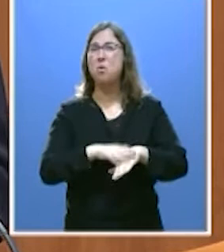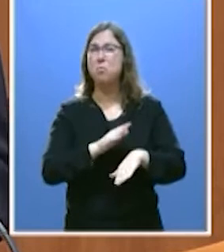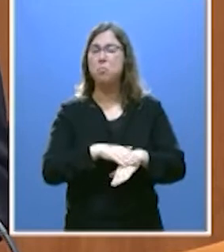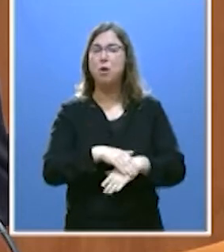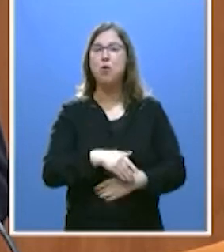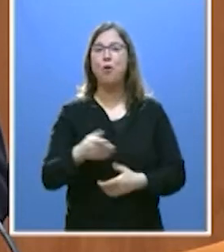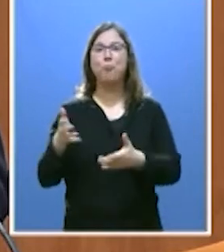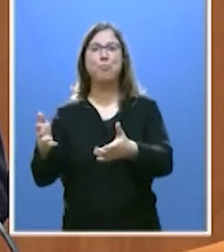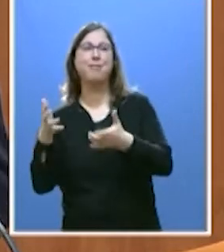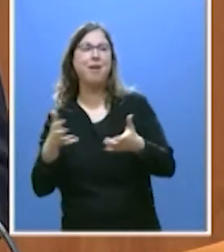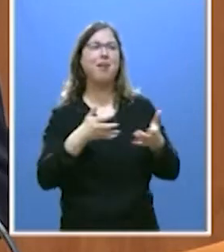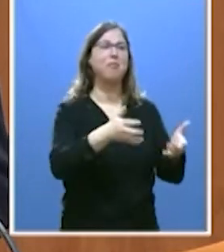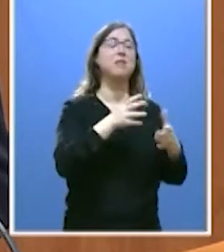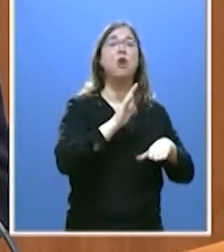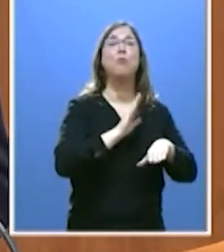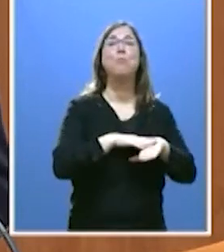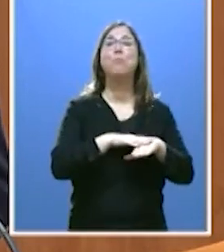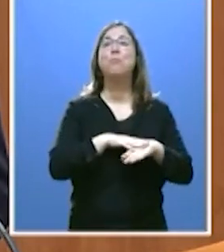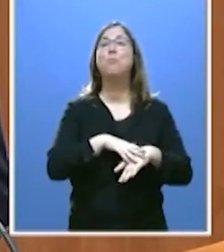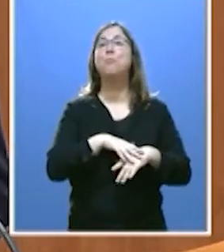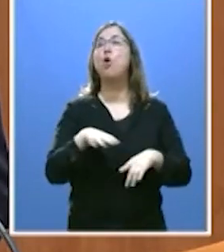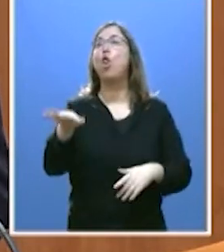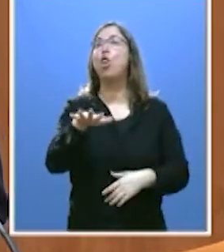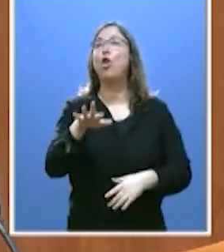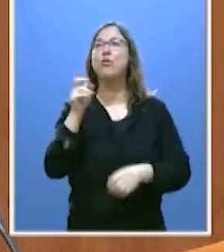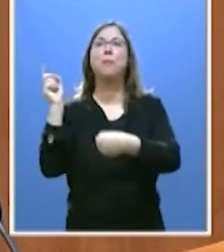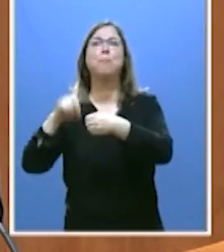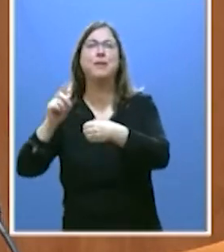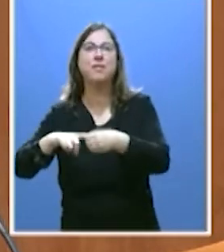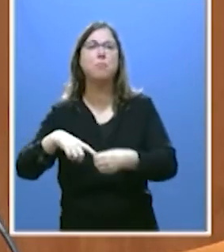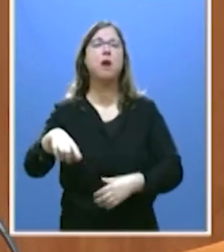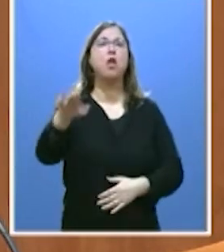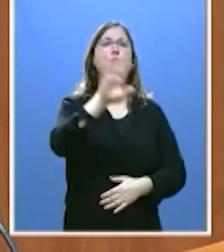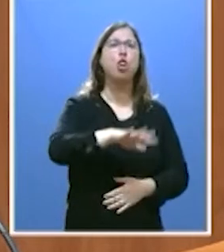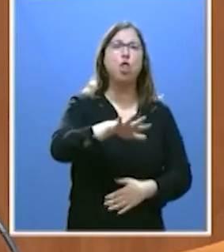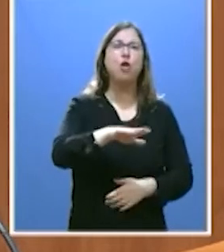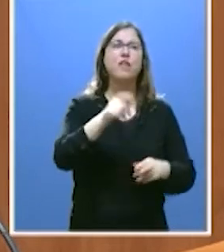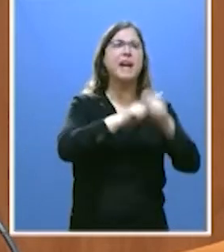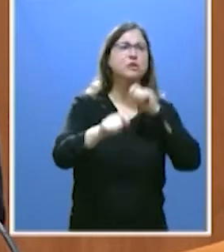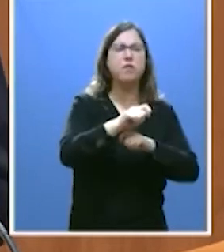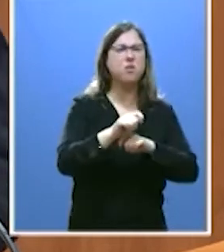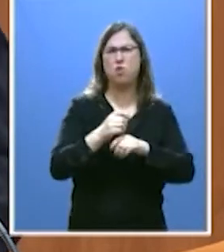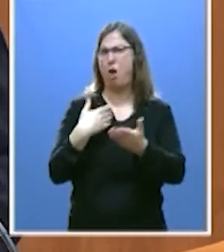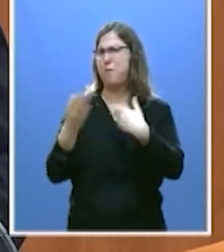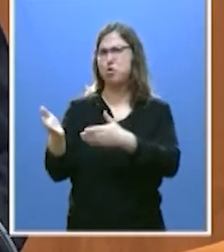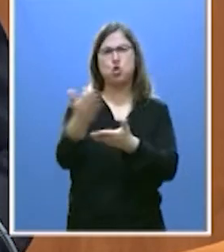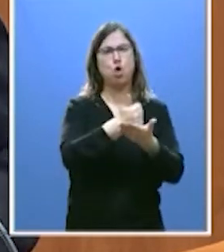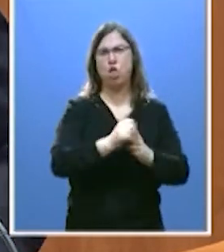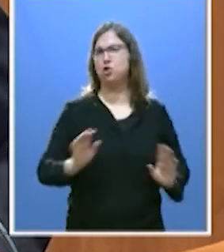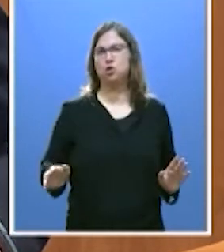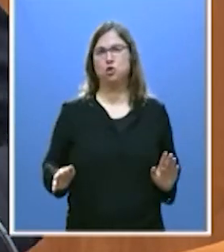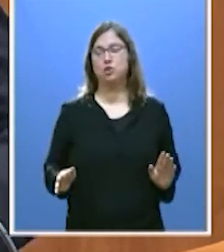ventajas en esta tierra por ser de una u otra organización, de una u otra asociación. Hacemos